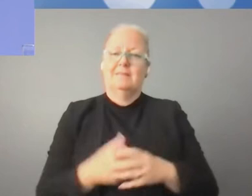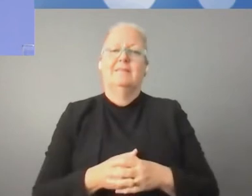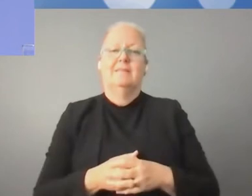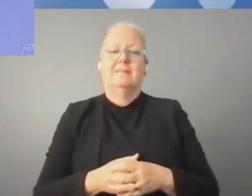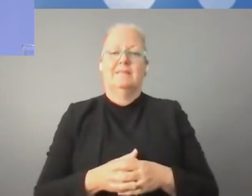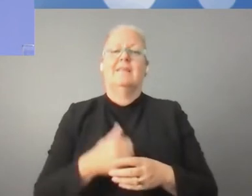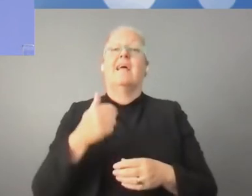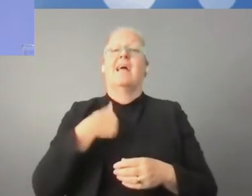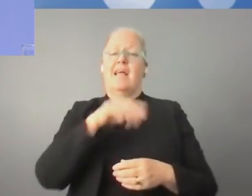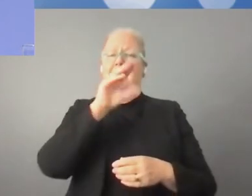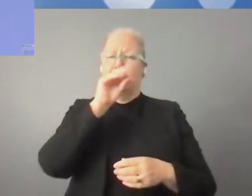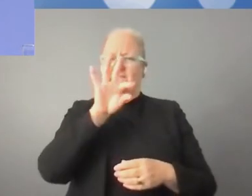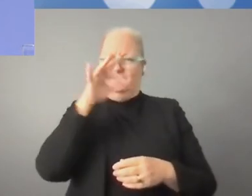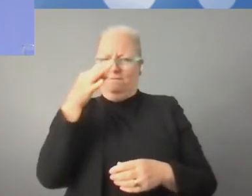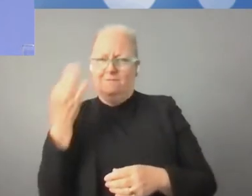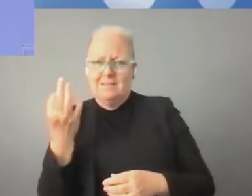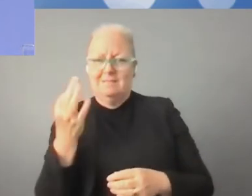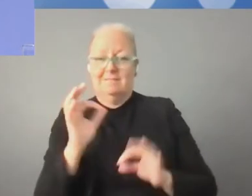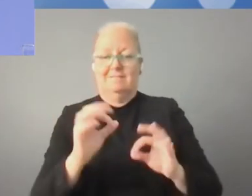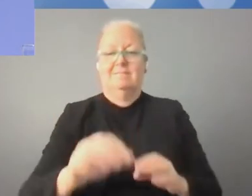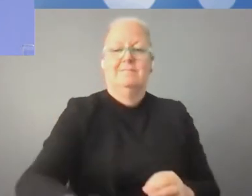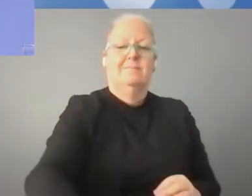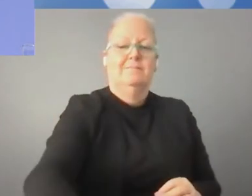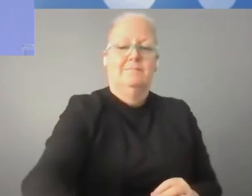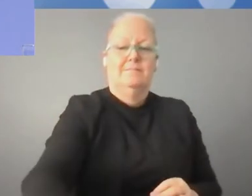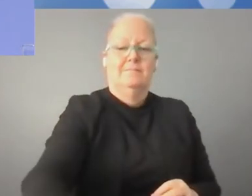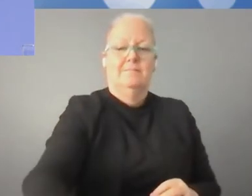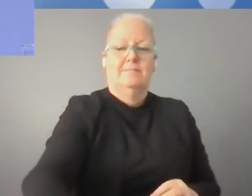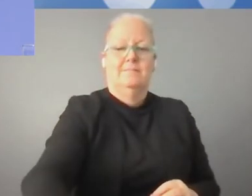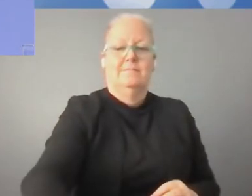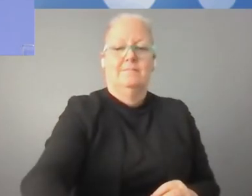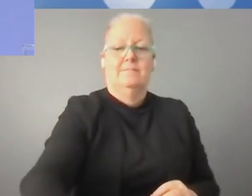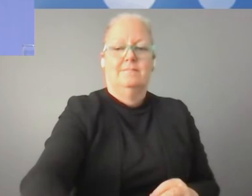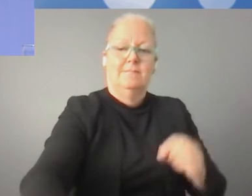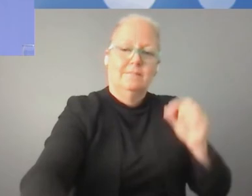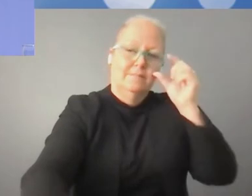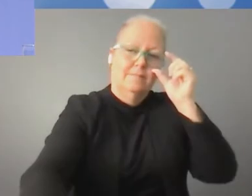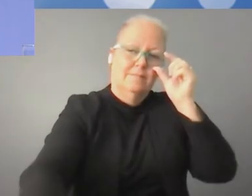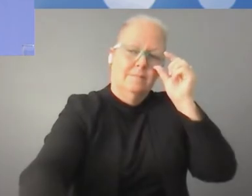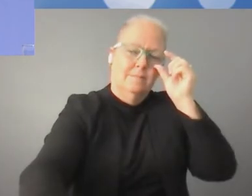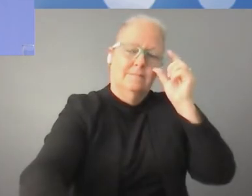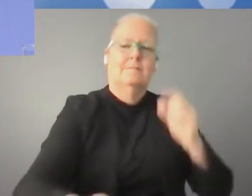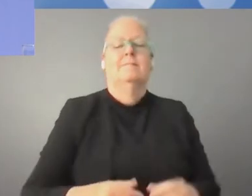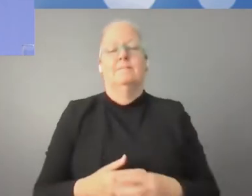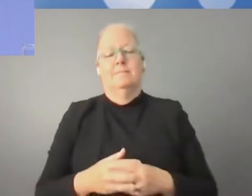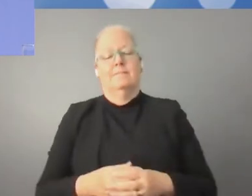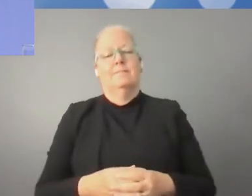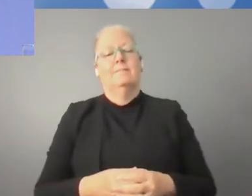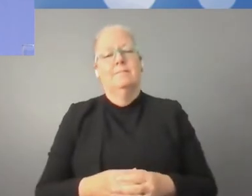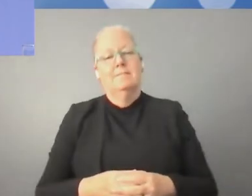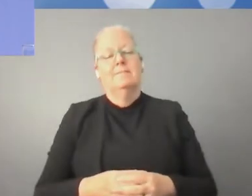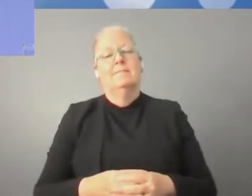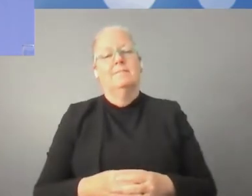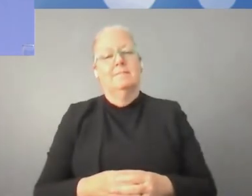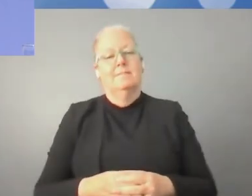Muchas gracias. Por favor, aprovechen del trabajo de los traductores, intérpretes, porque